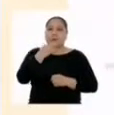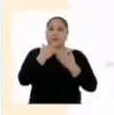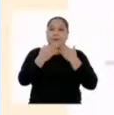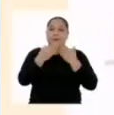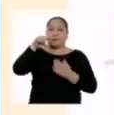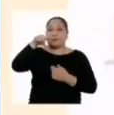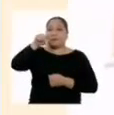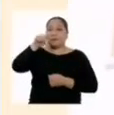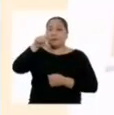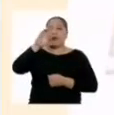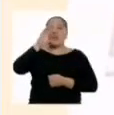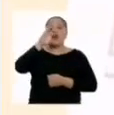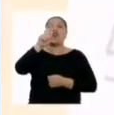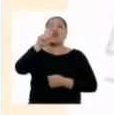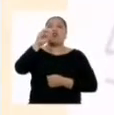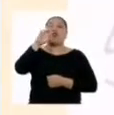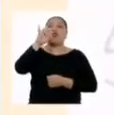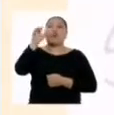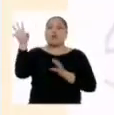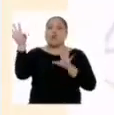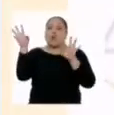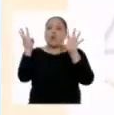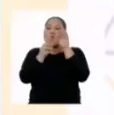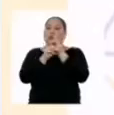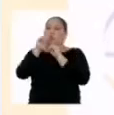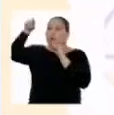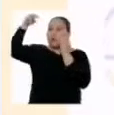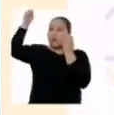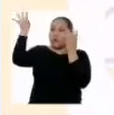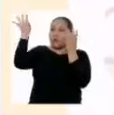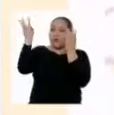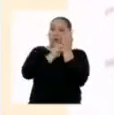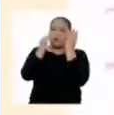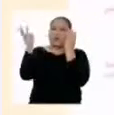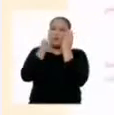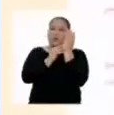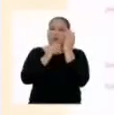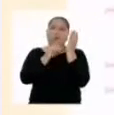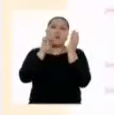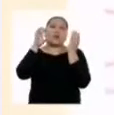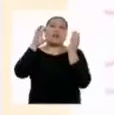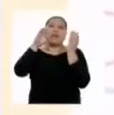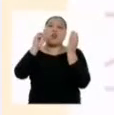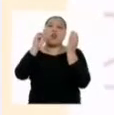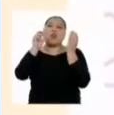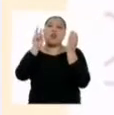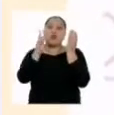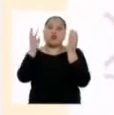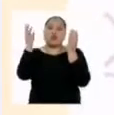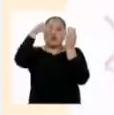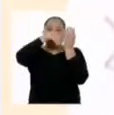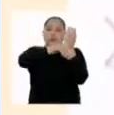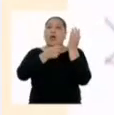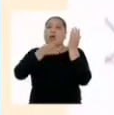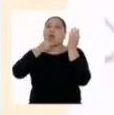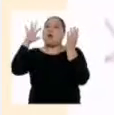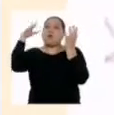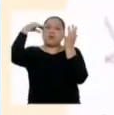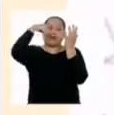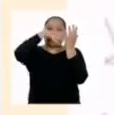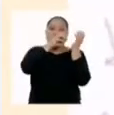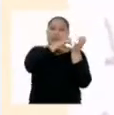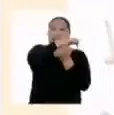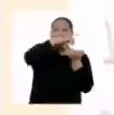la clorofila, se absorbe la energía solar. Además, insumos que ingresan a la planta, como el dióxido de carbono y el agua, que se